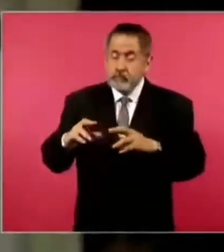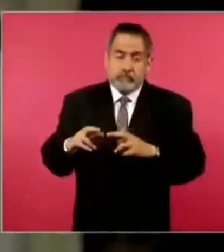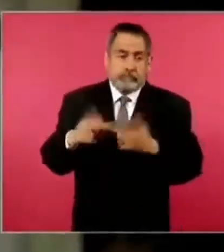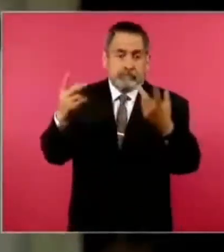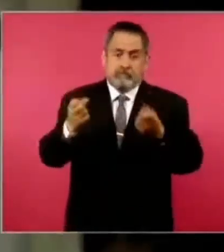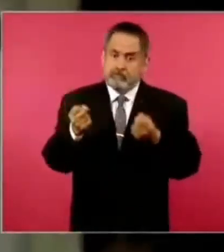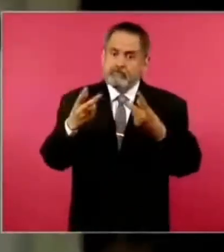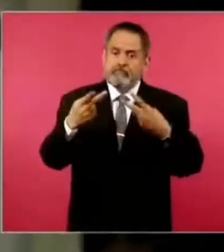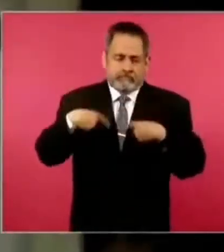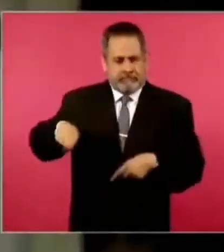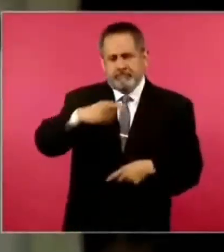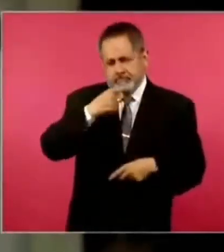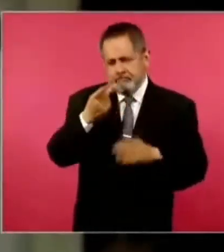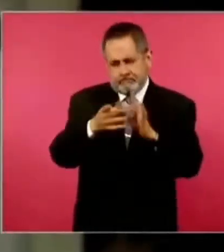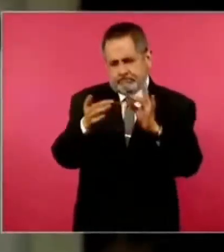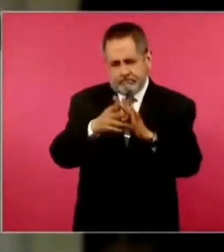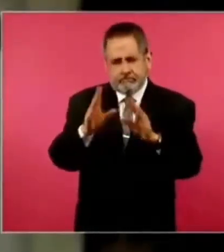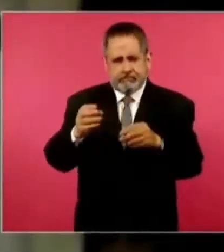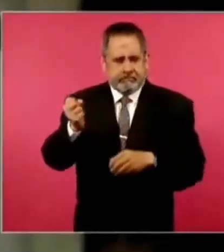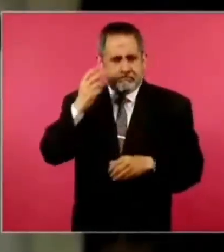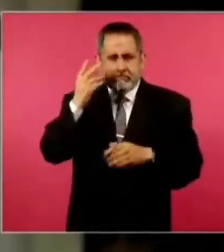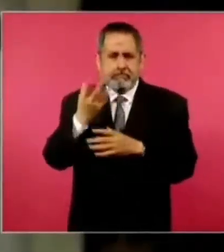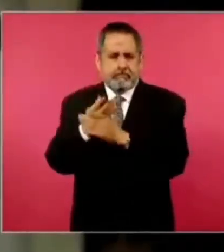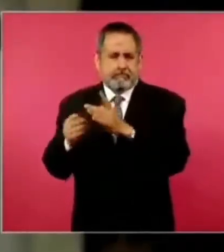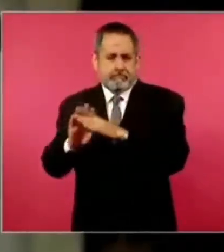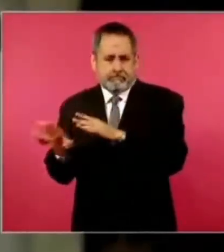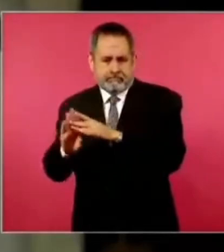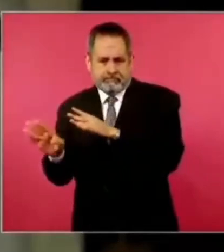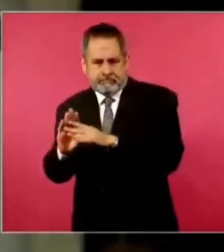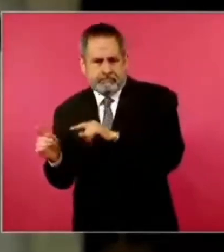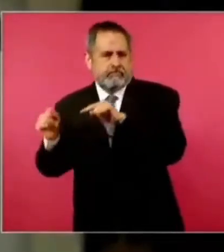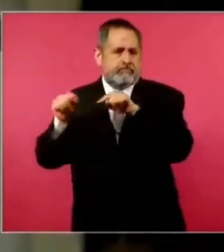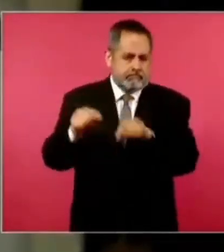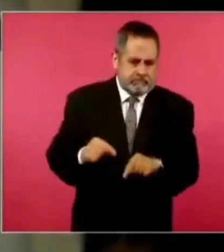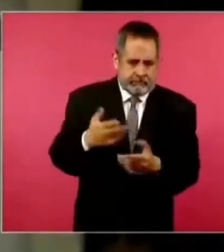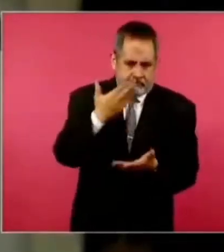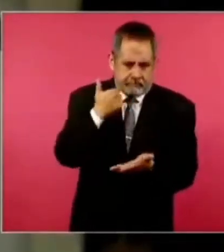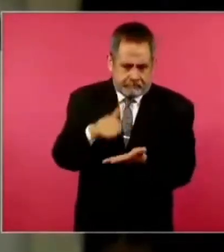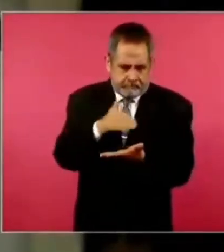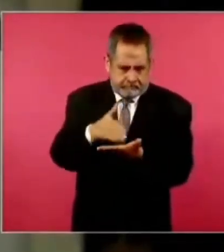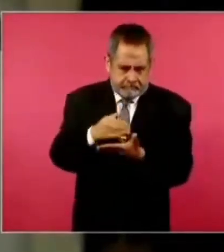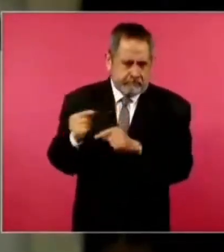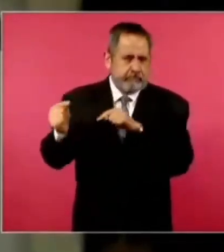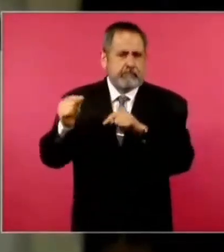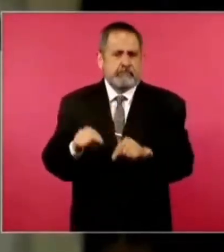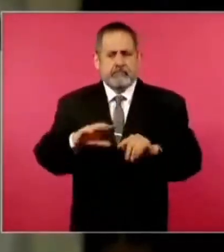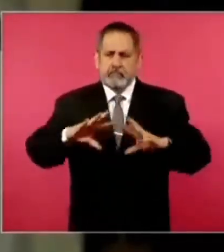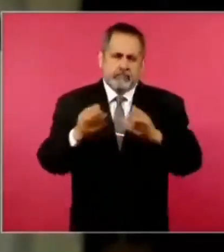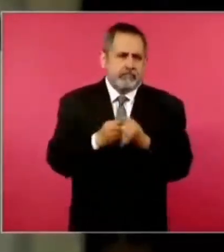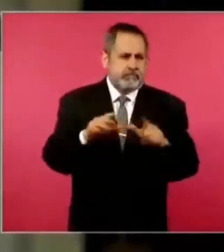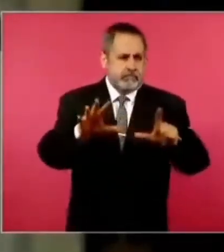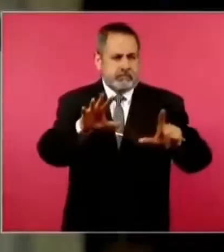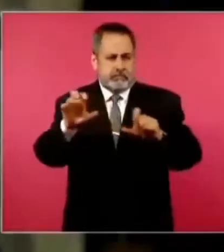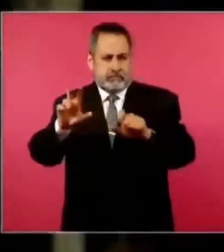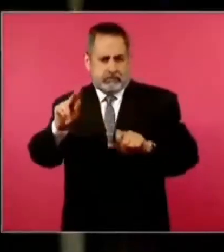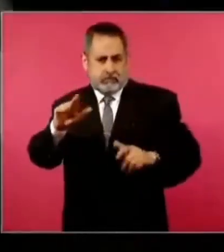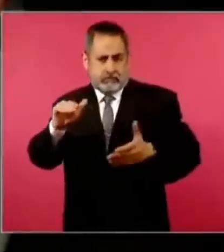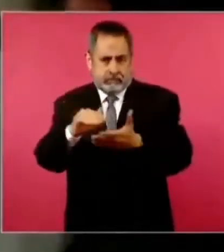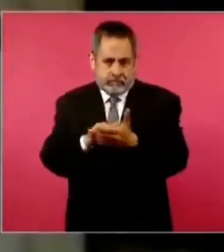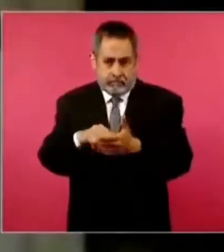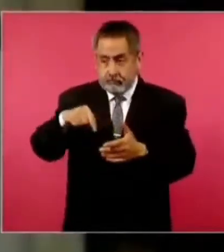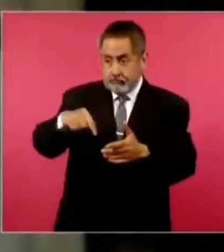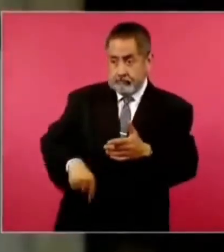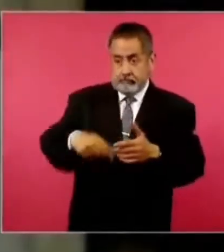del que ya se ha hablado mucho de migrantes irregulares, en situación irregular. Eran como 780.000 los que estaban en